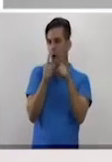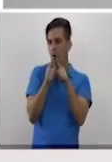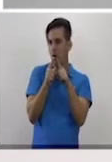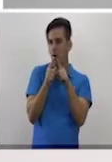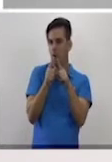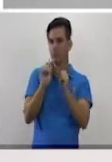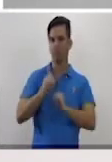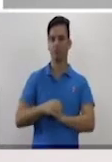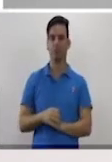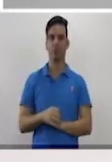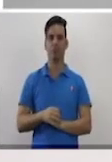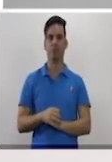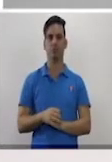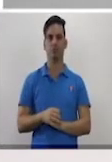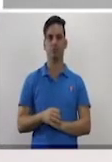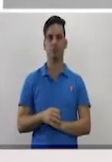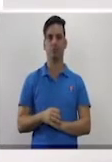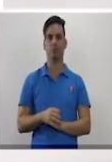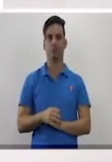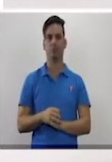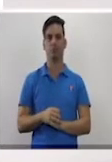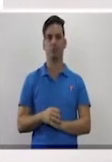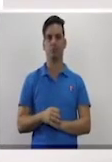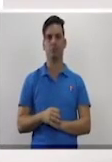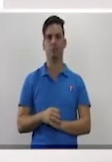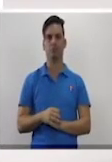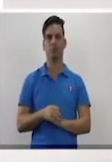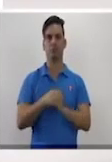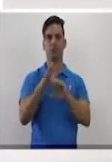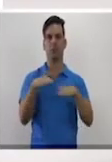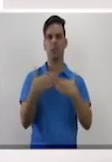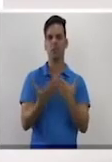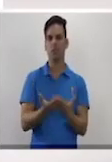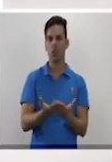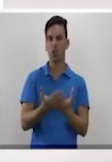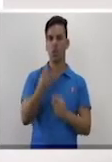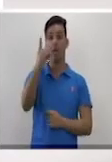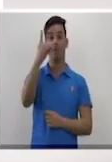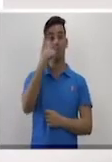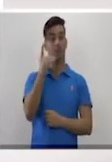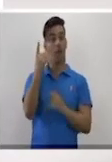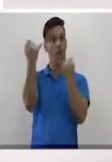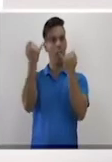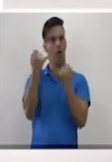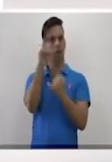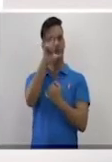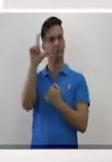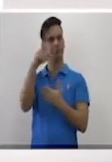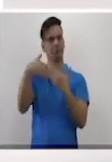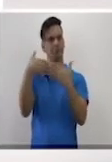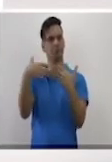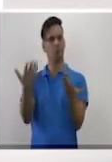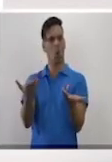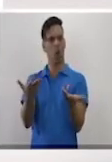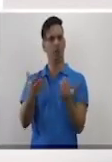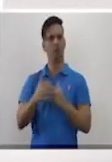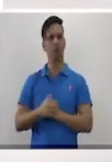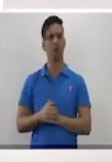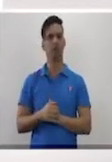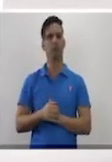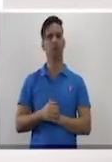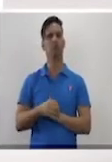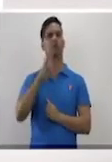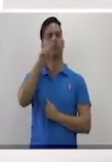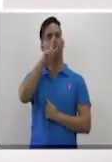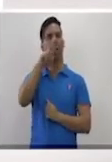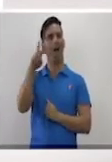grados. Vamos entonces a determinar cuáles son los datos de nuestro ejercicio. ¿Cómo? Traduciendo